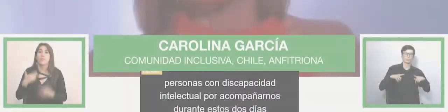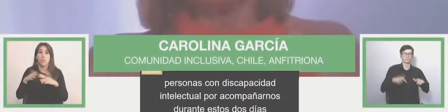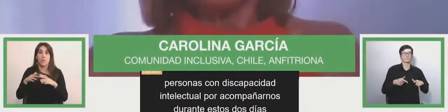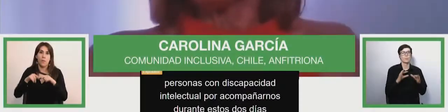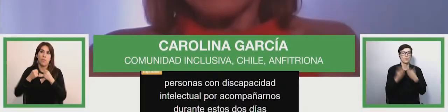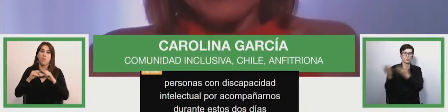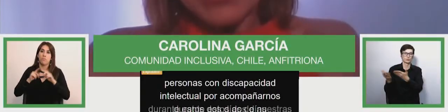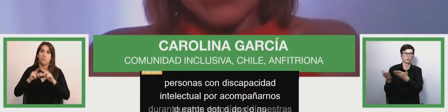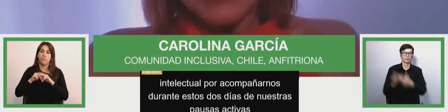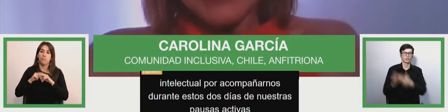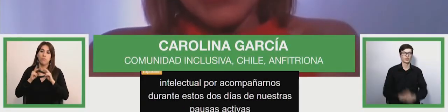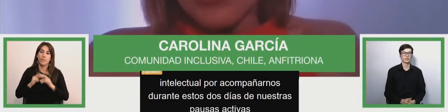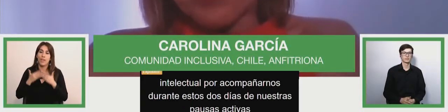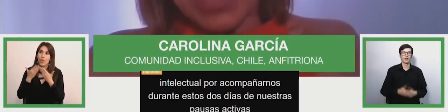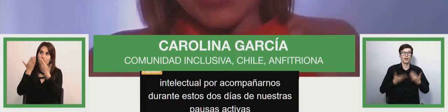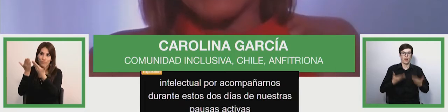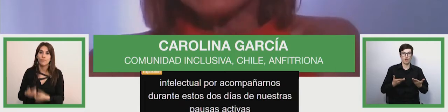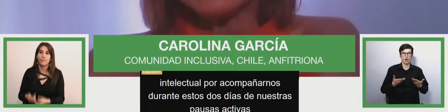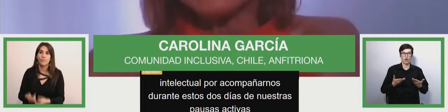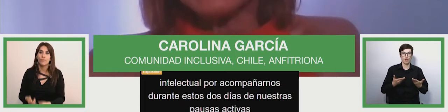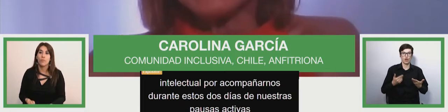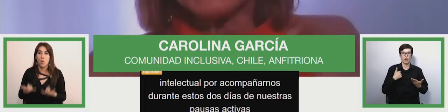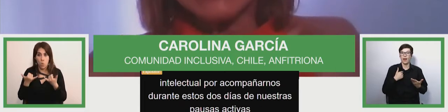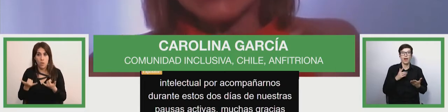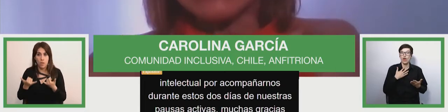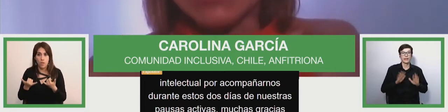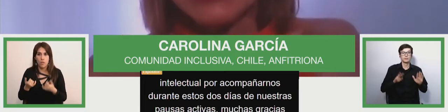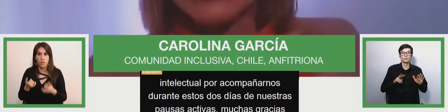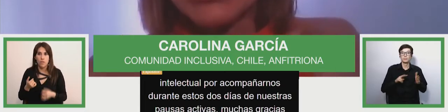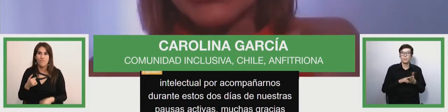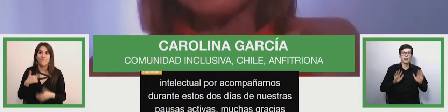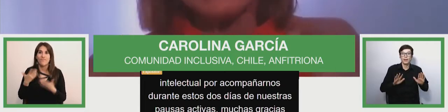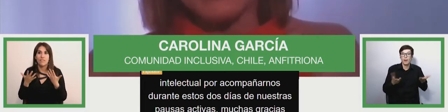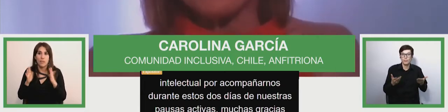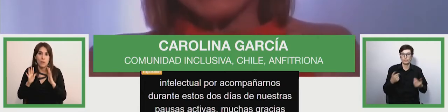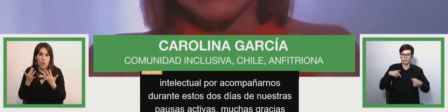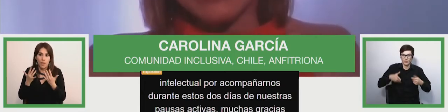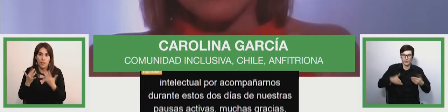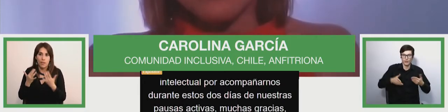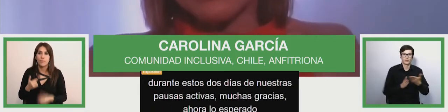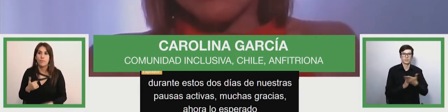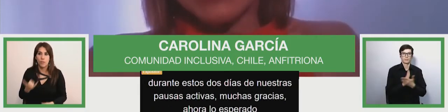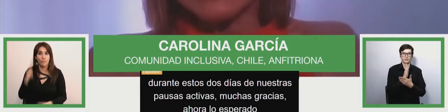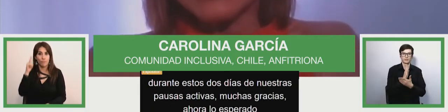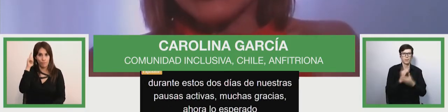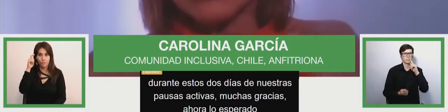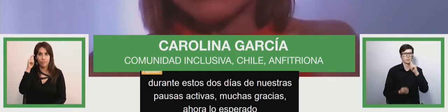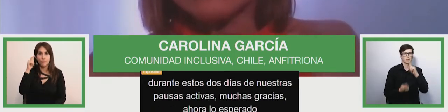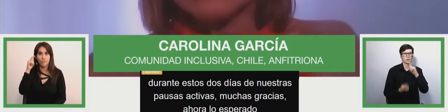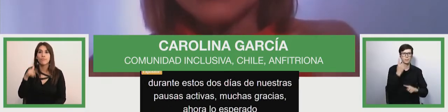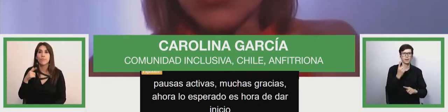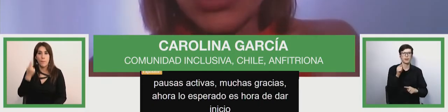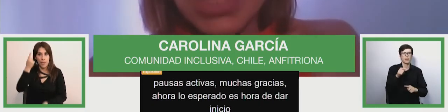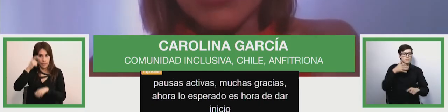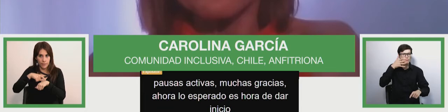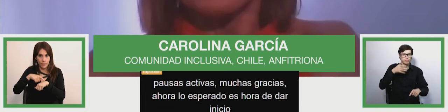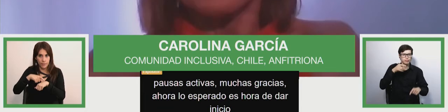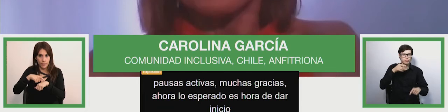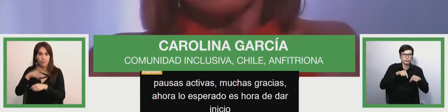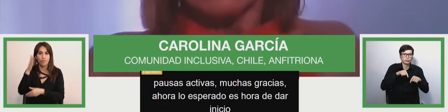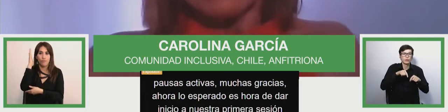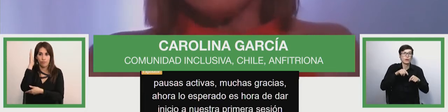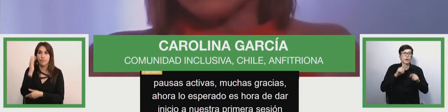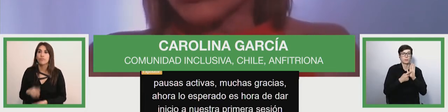Bueno, y ahora lo esperado. Es hora de dar inicio a nuestra primera sesión de este segundo día.